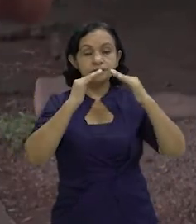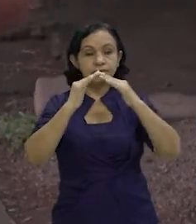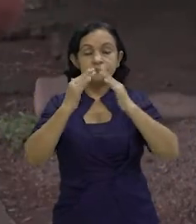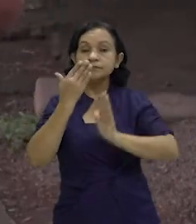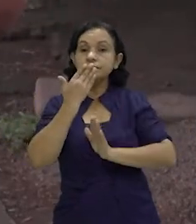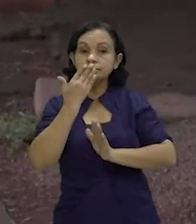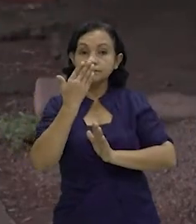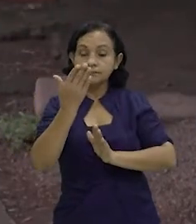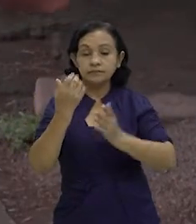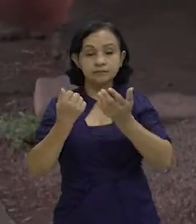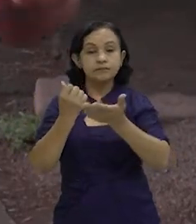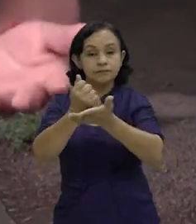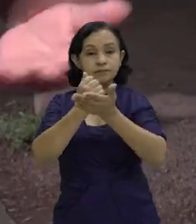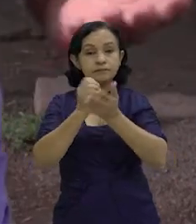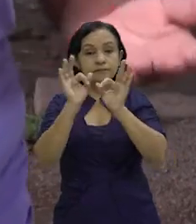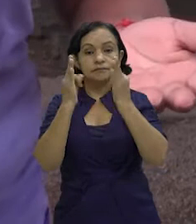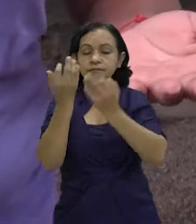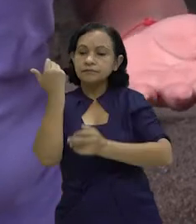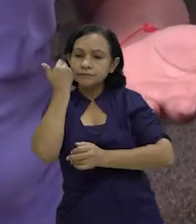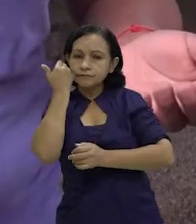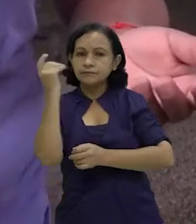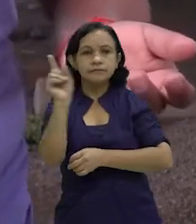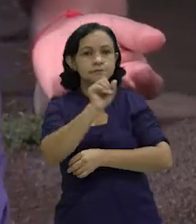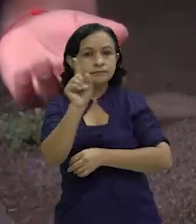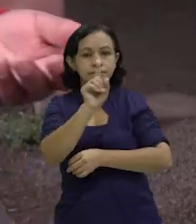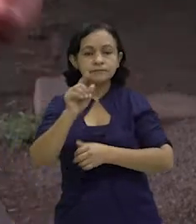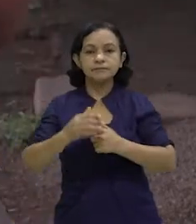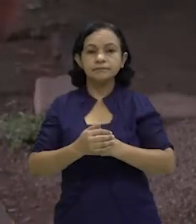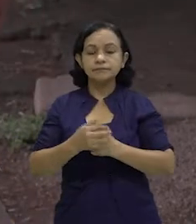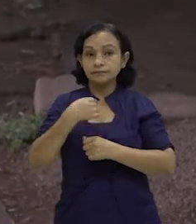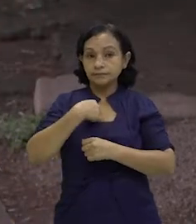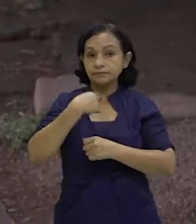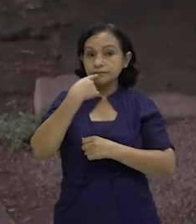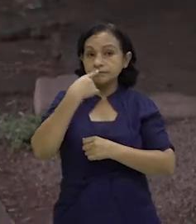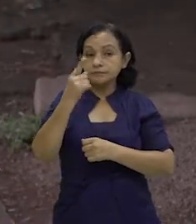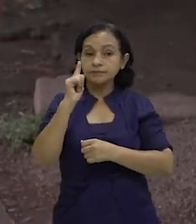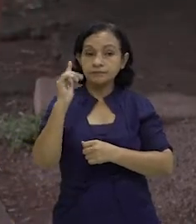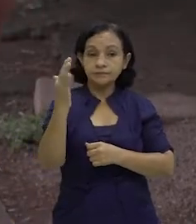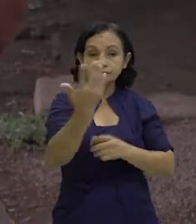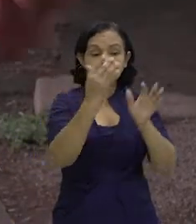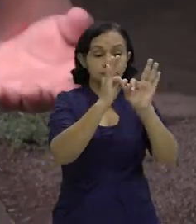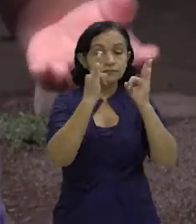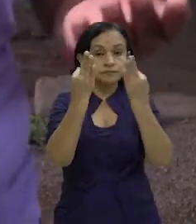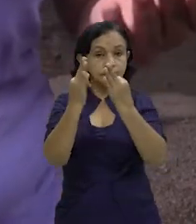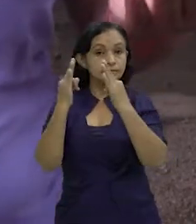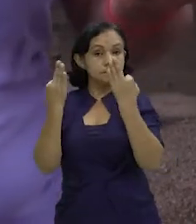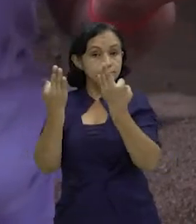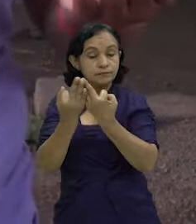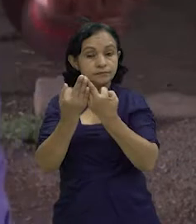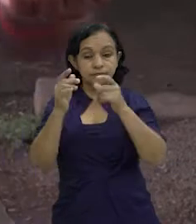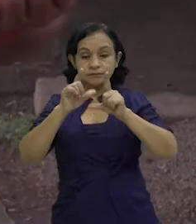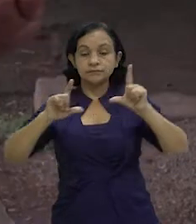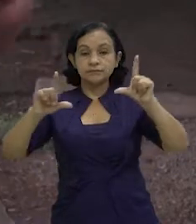tenemos un beneficio de que nuestra familia no se va a enfermar. Entonces yo a todas las familias de aquí